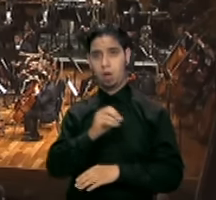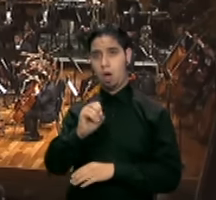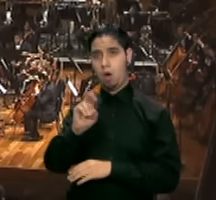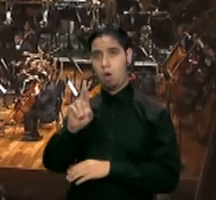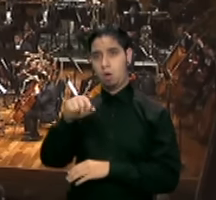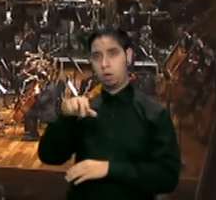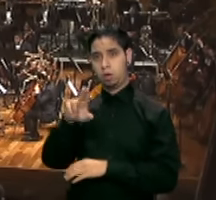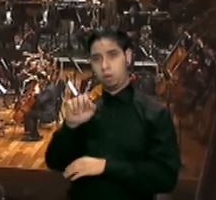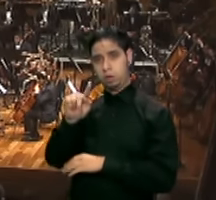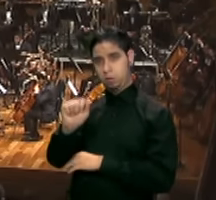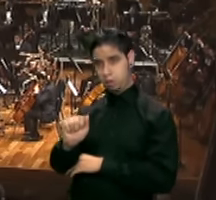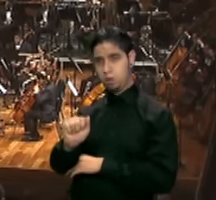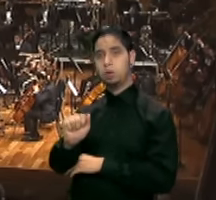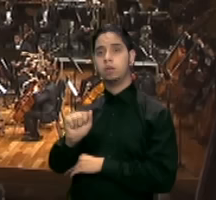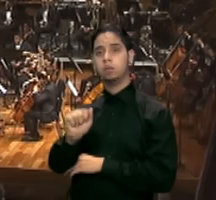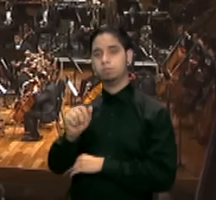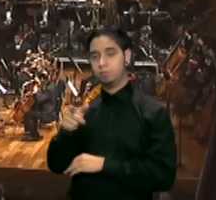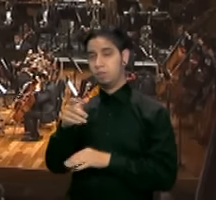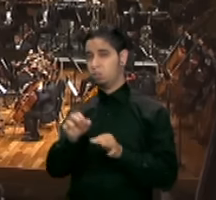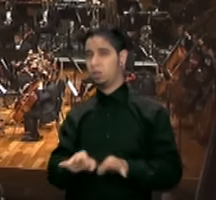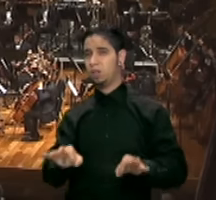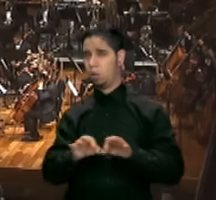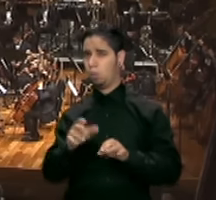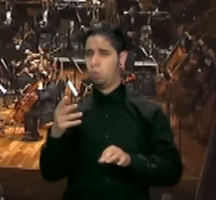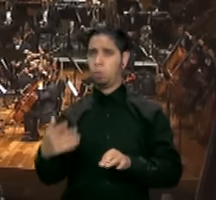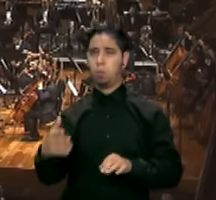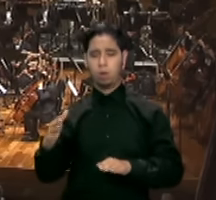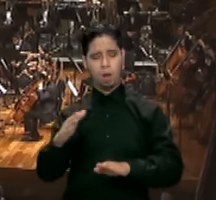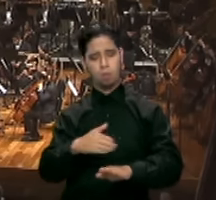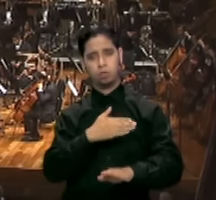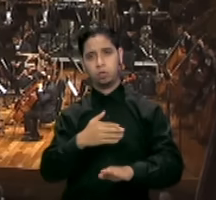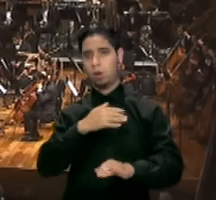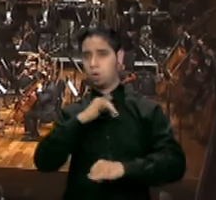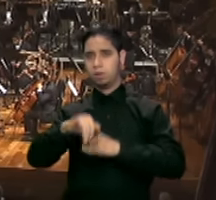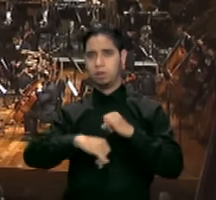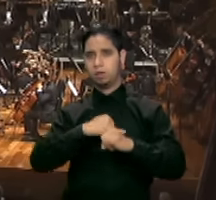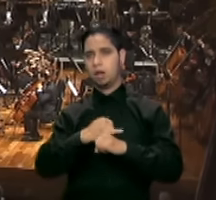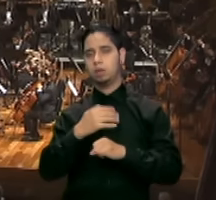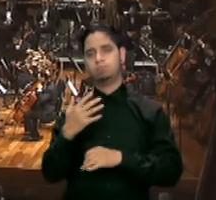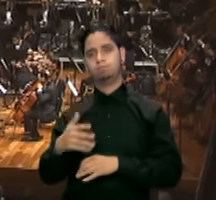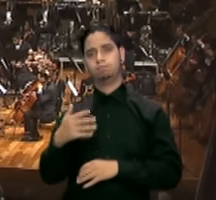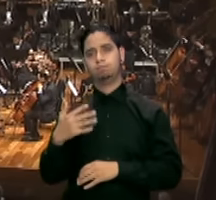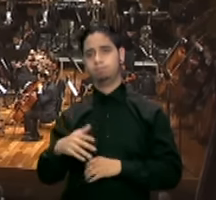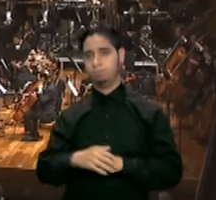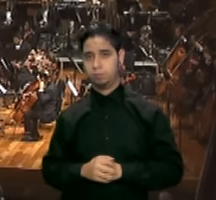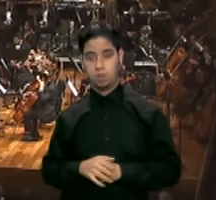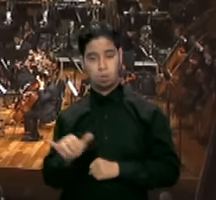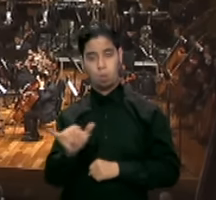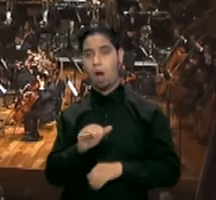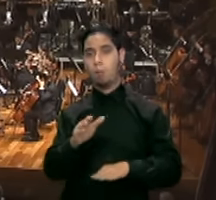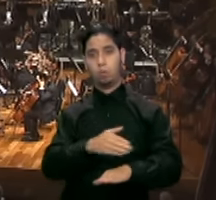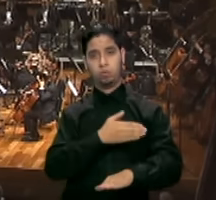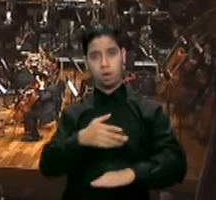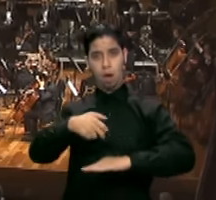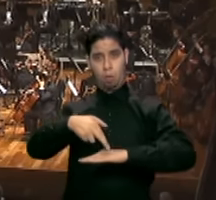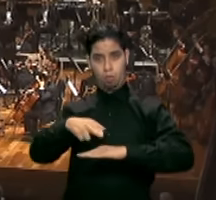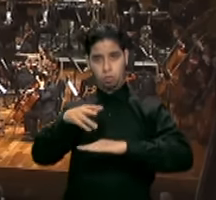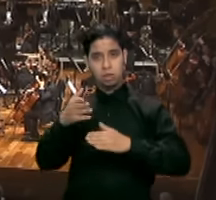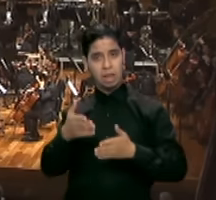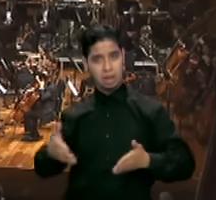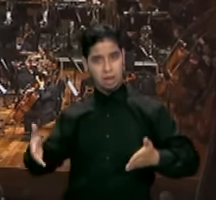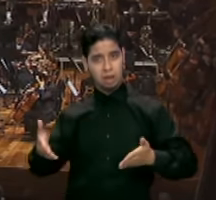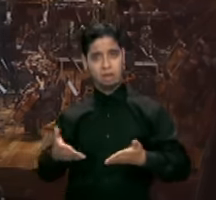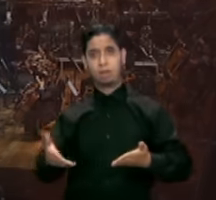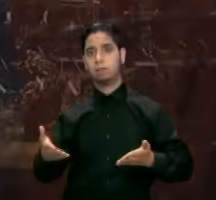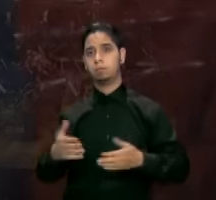Y como digo, sobre todo la música. La gran música universal, la gran música puertorriqueña presente en esta sala de conciertos. Y será